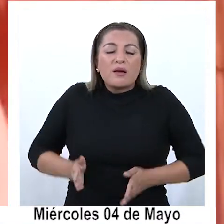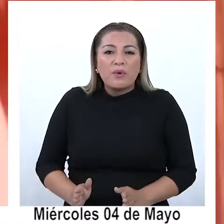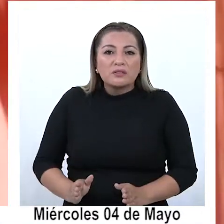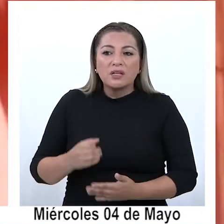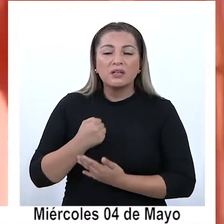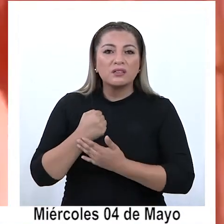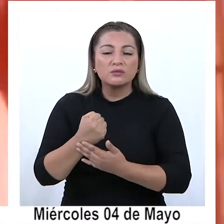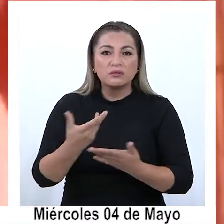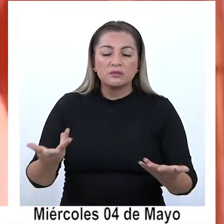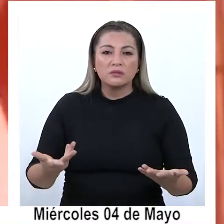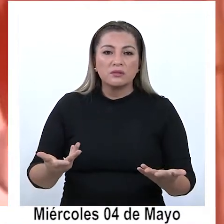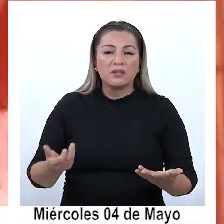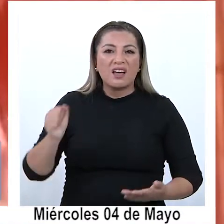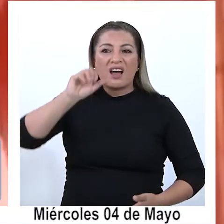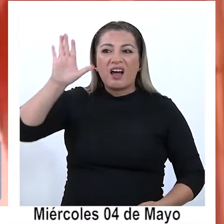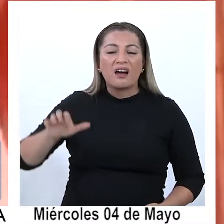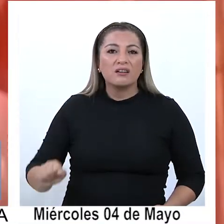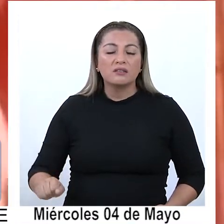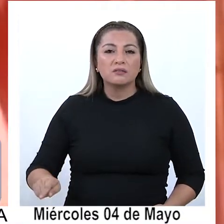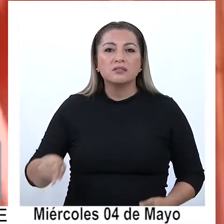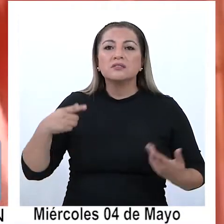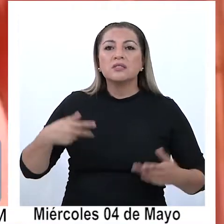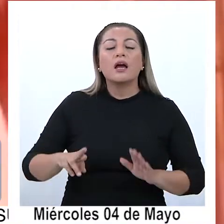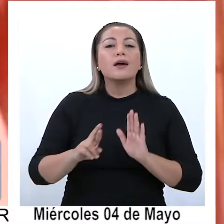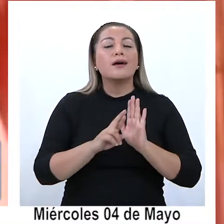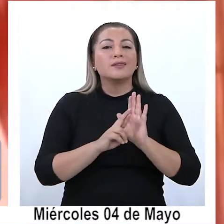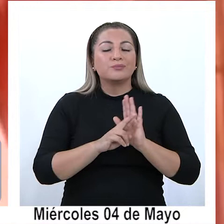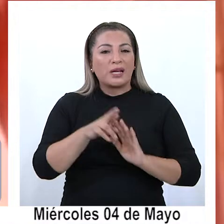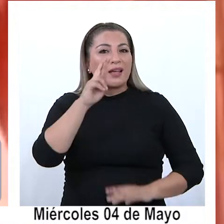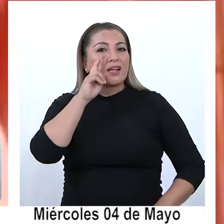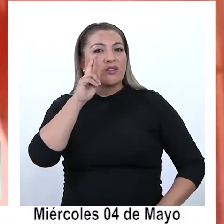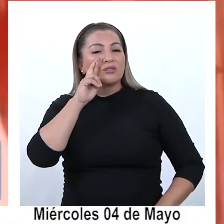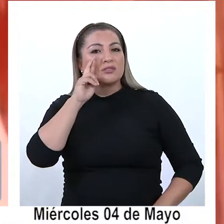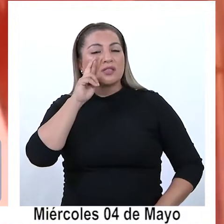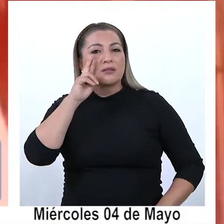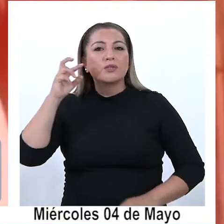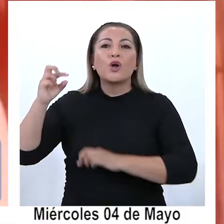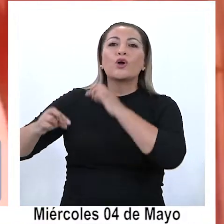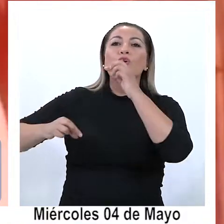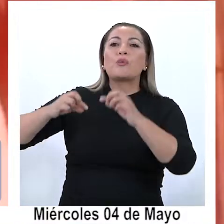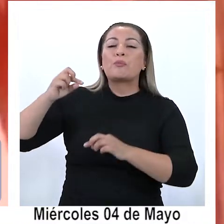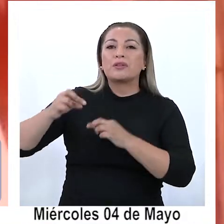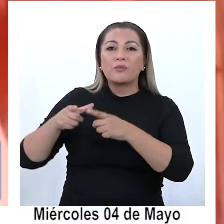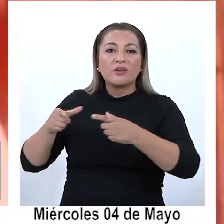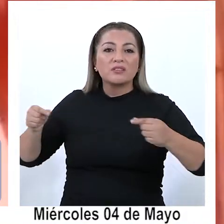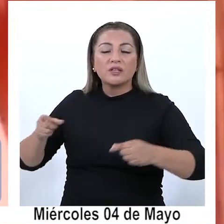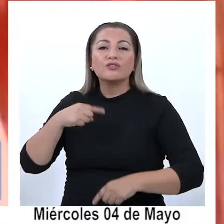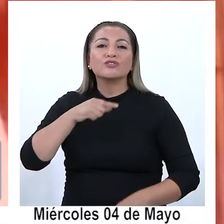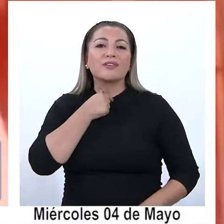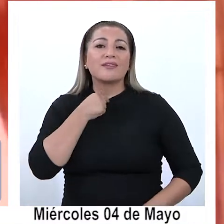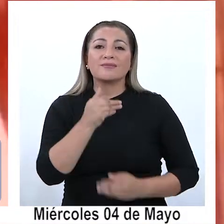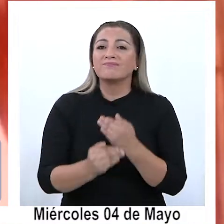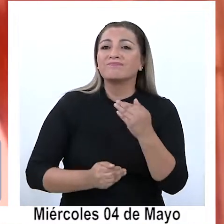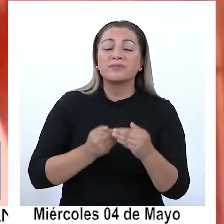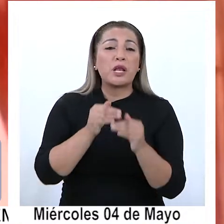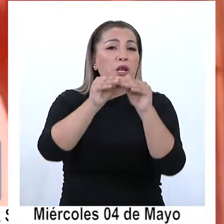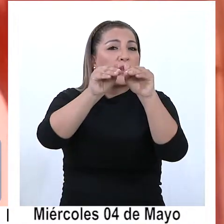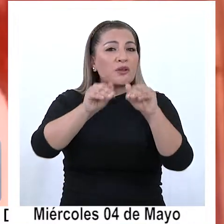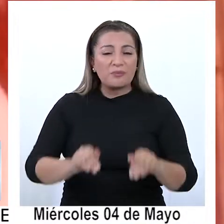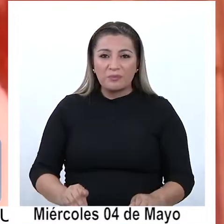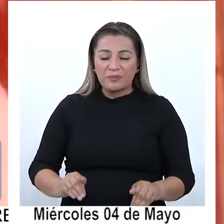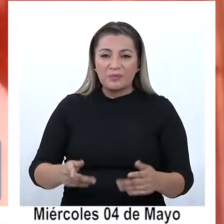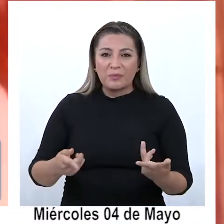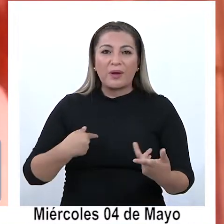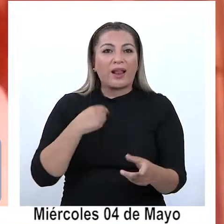tradicional afro del Pacífico ya fue reconocida como patrimonio nacional. Nosotros queremos avanzar en esa línea para tener, también definir